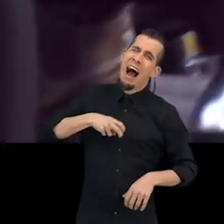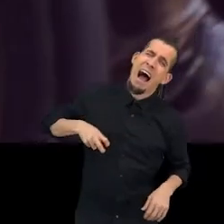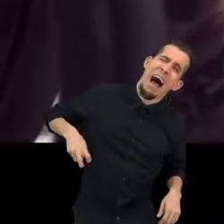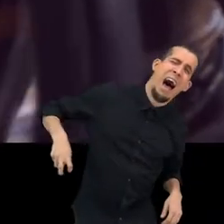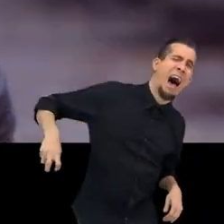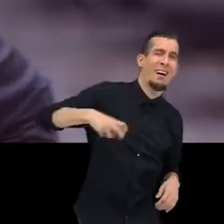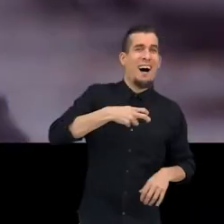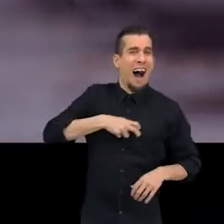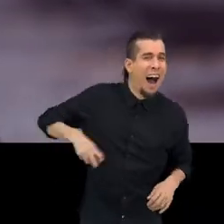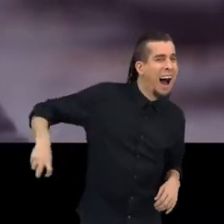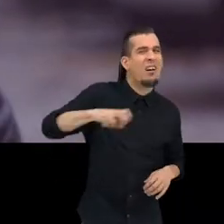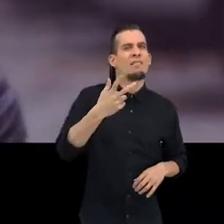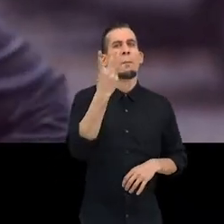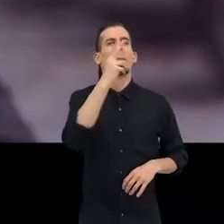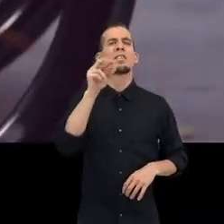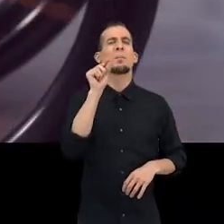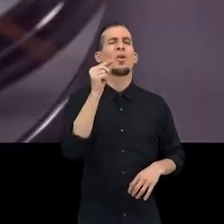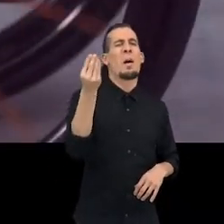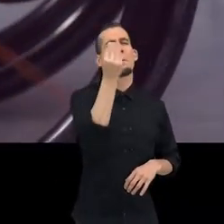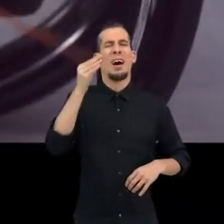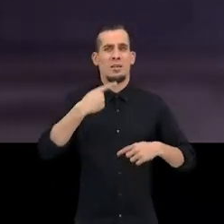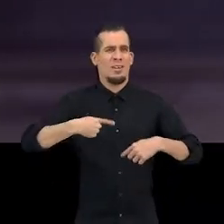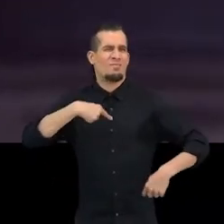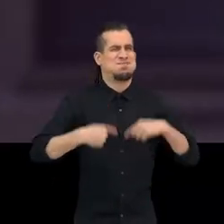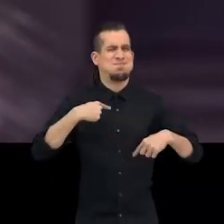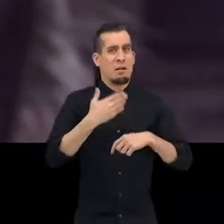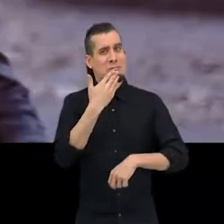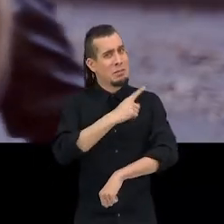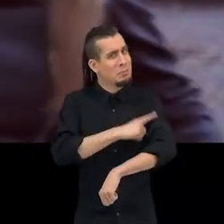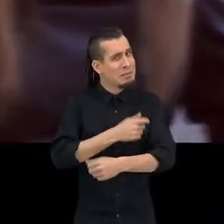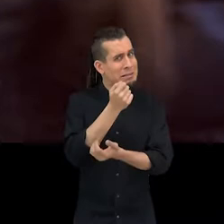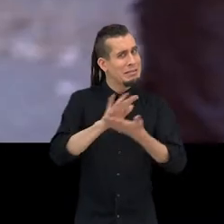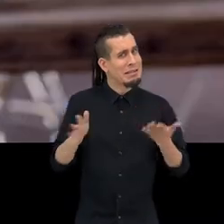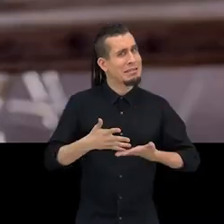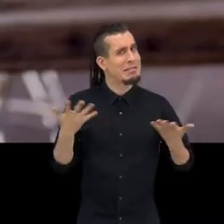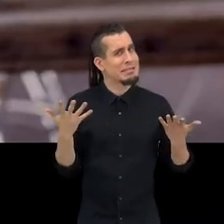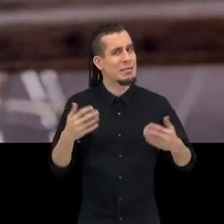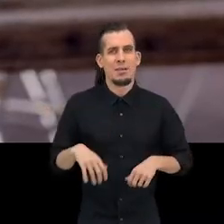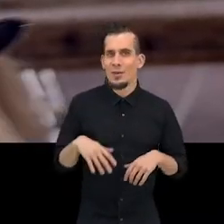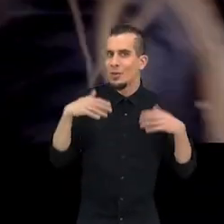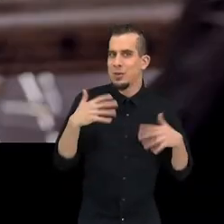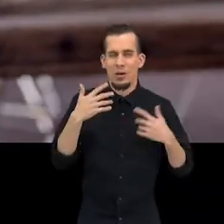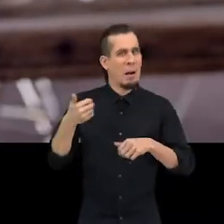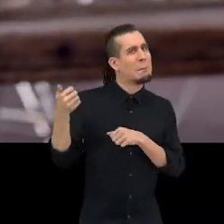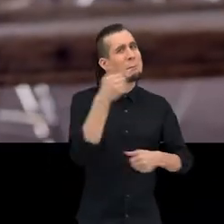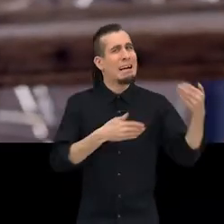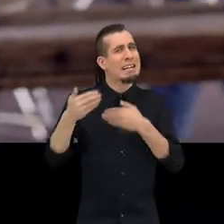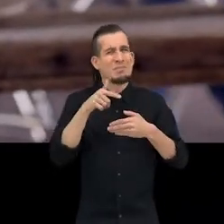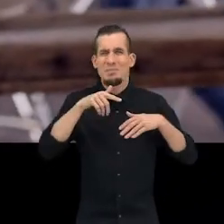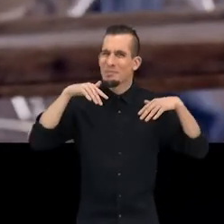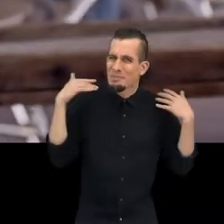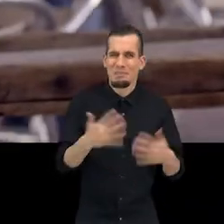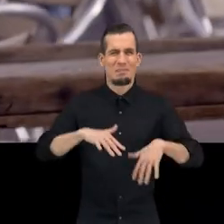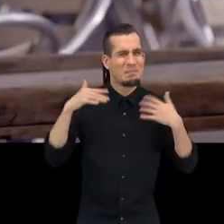Pues media vuelta, dos calles a la izquierda Y a tope, 20 minutos Extras de cardio, así, gratis Buah